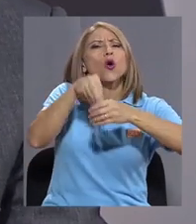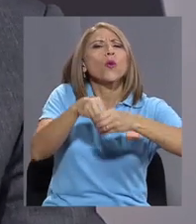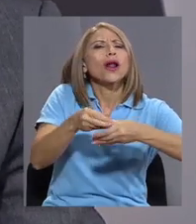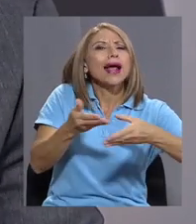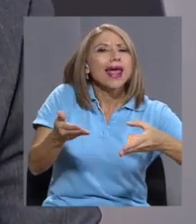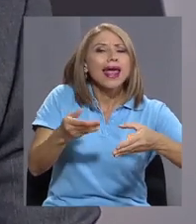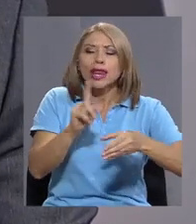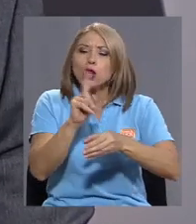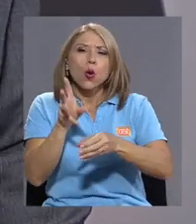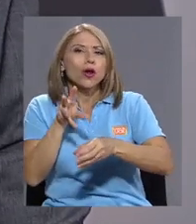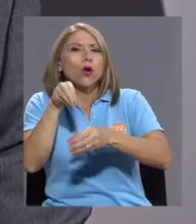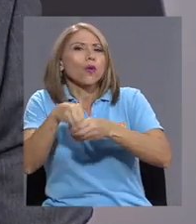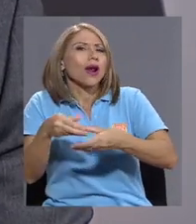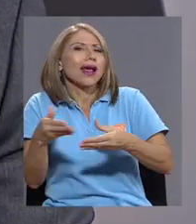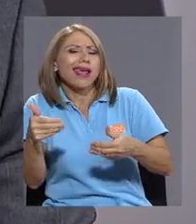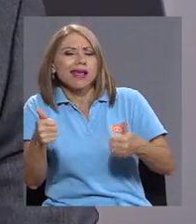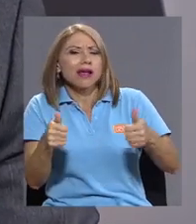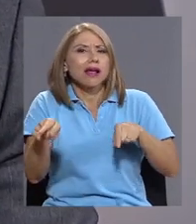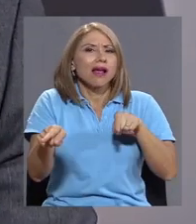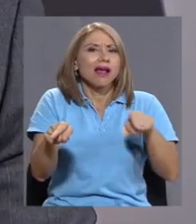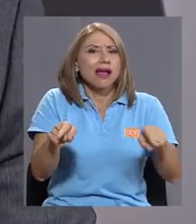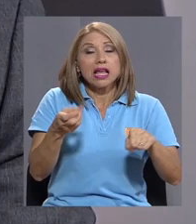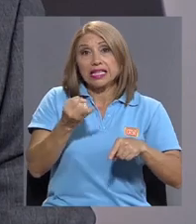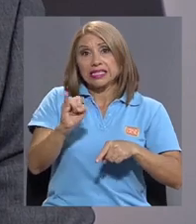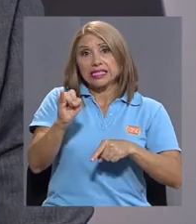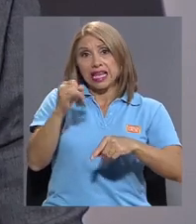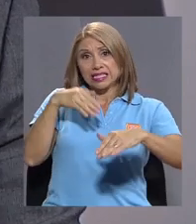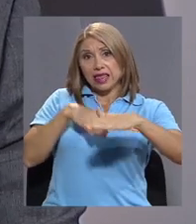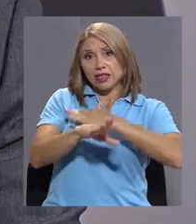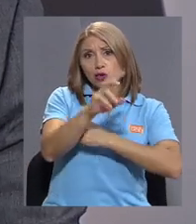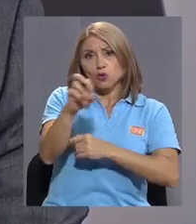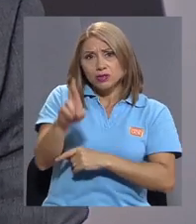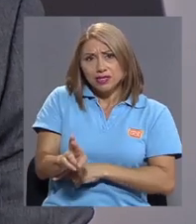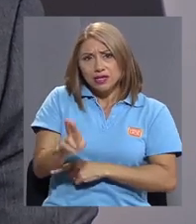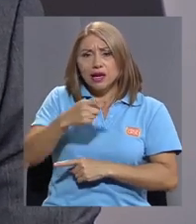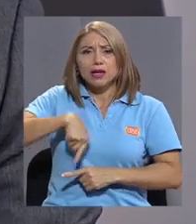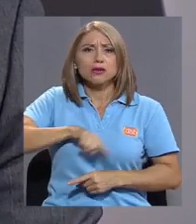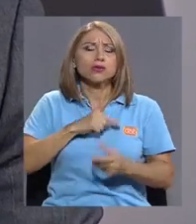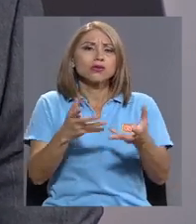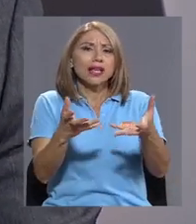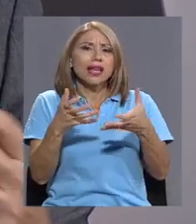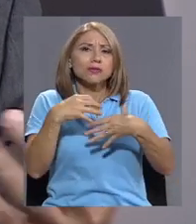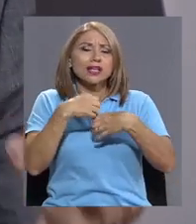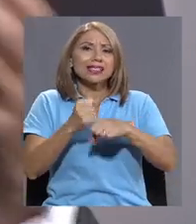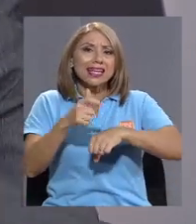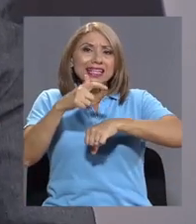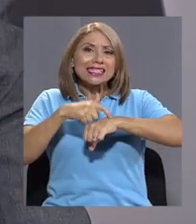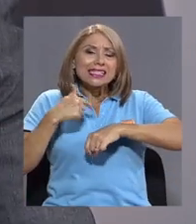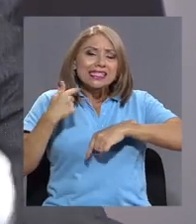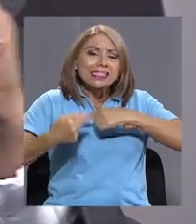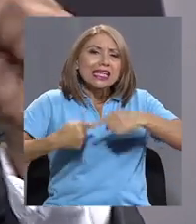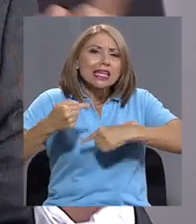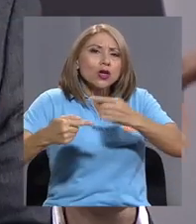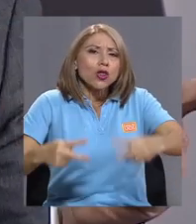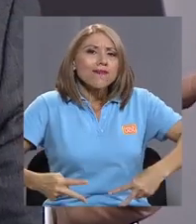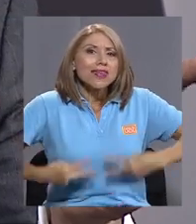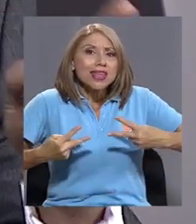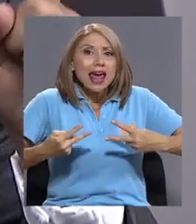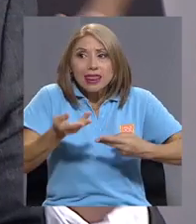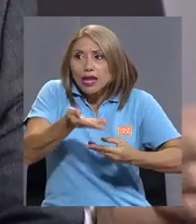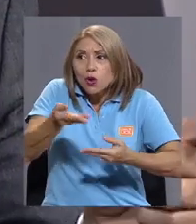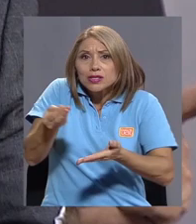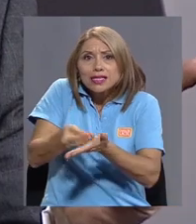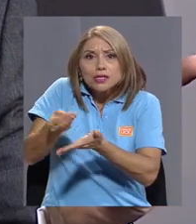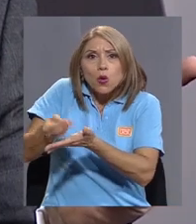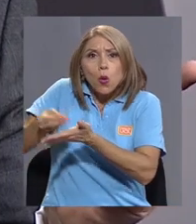no incorpora. Obviamente, si está dentro del territorio nacional y queremos hacer el ciclo de vida de las importaciones, considerando